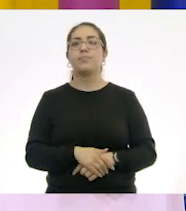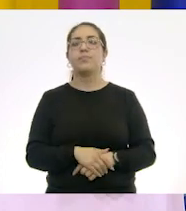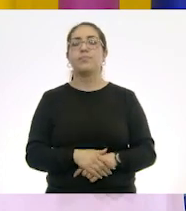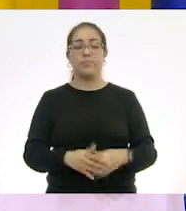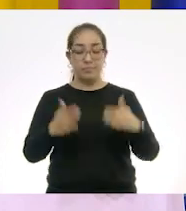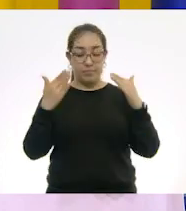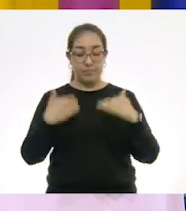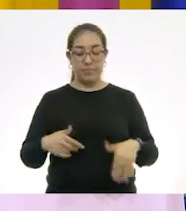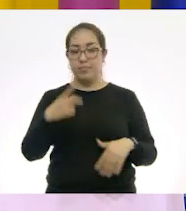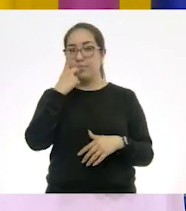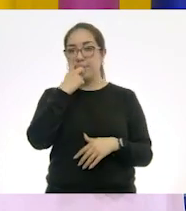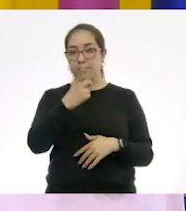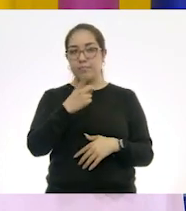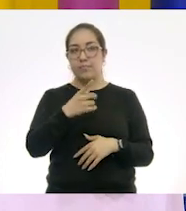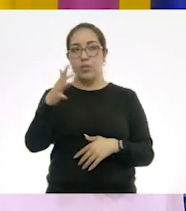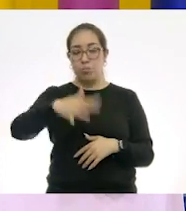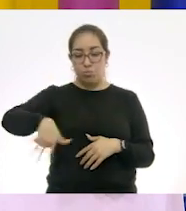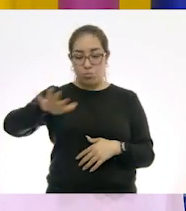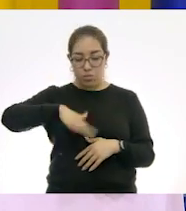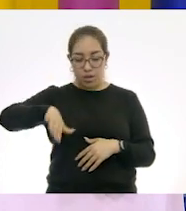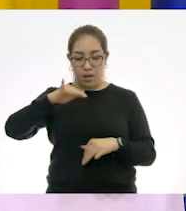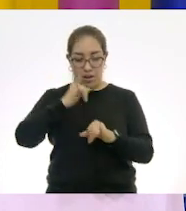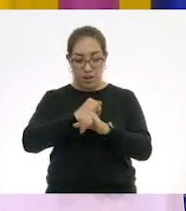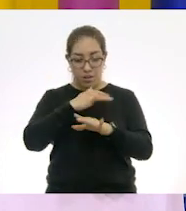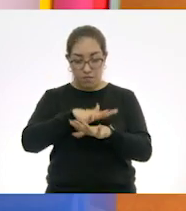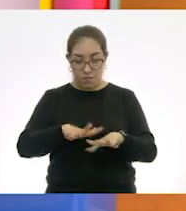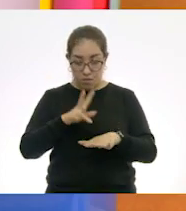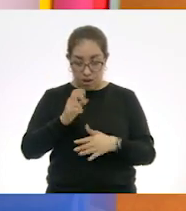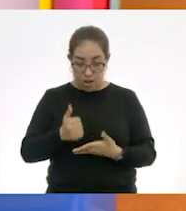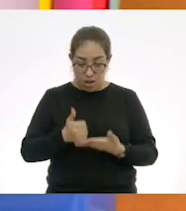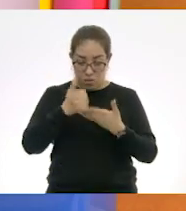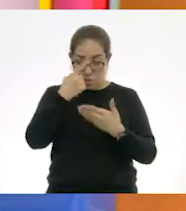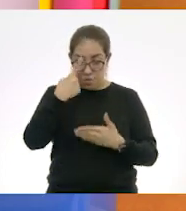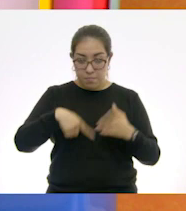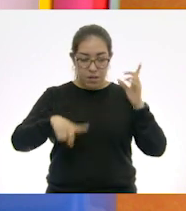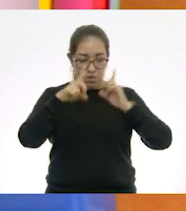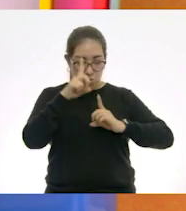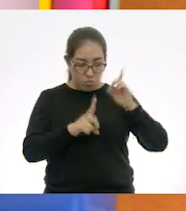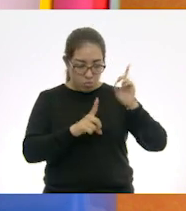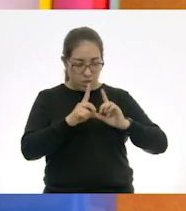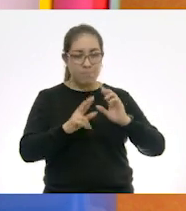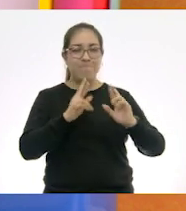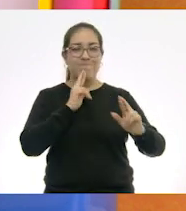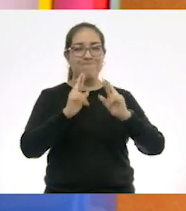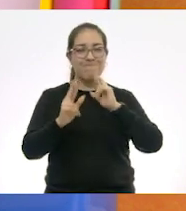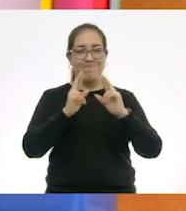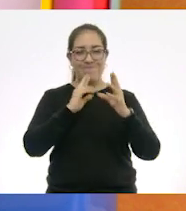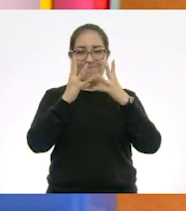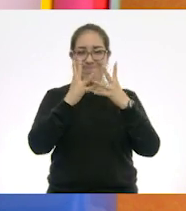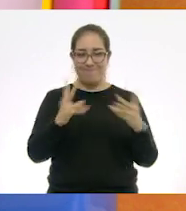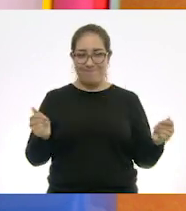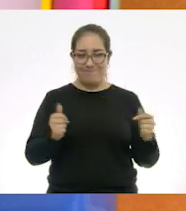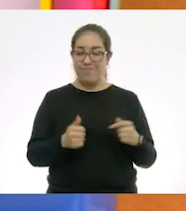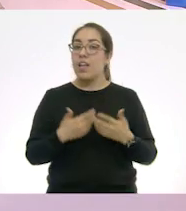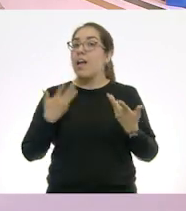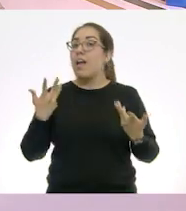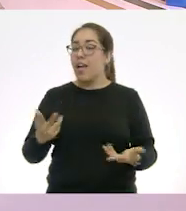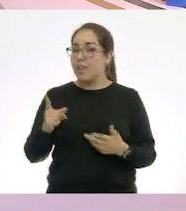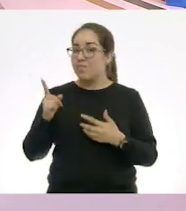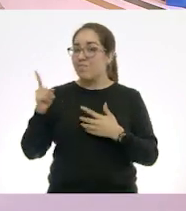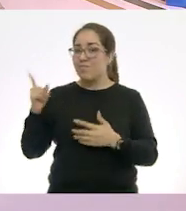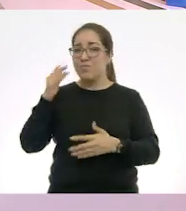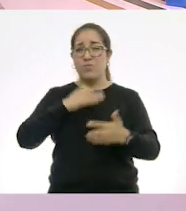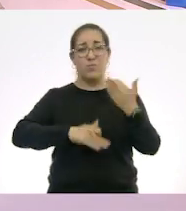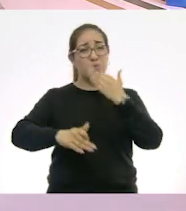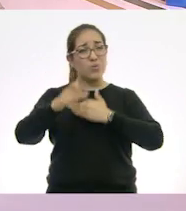La siguiente sería buscar información que nos permita resolver nuevas dudas. Entonces, aquí tienen toda